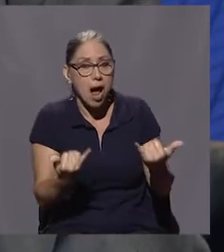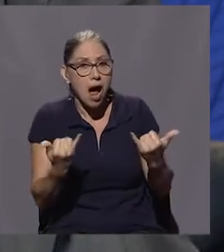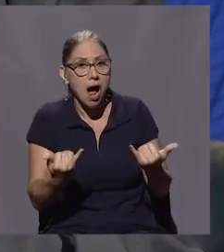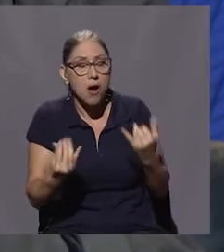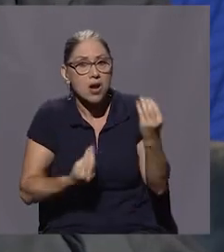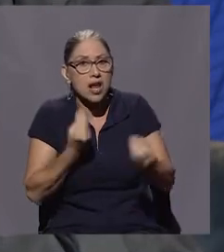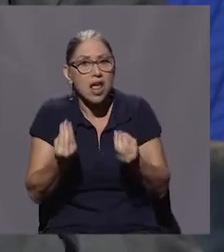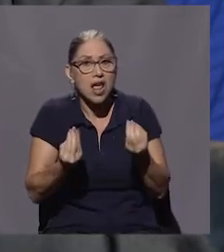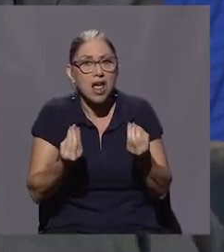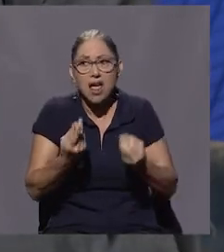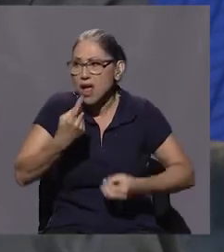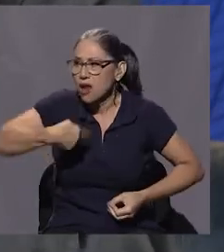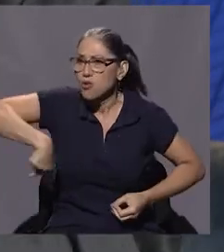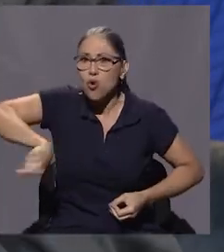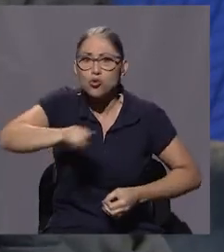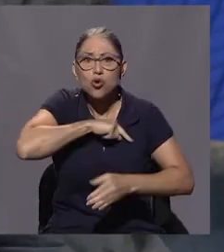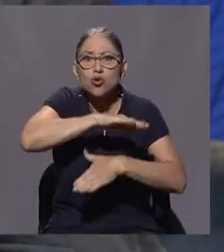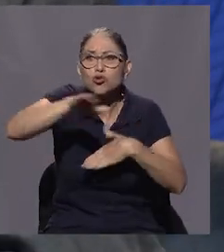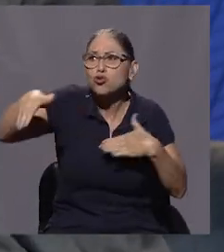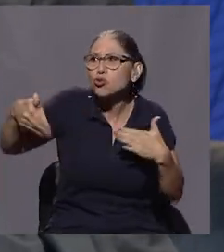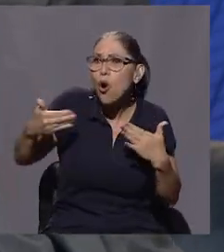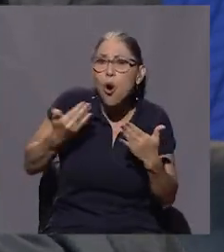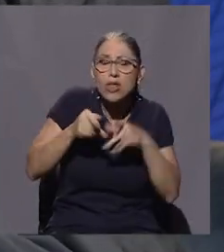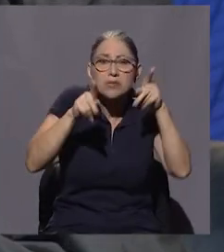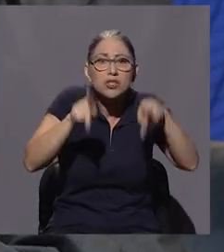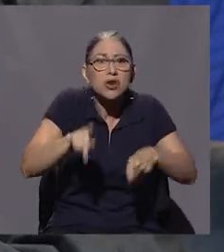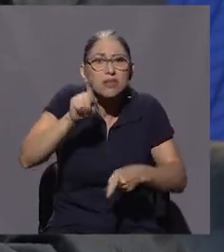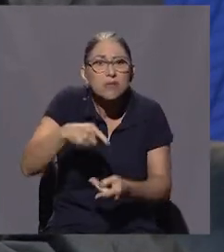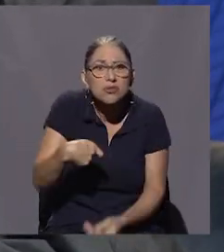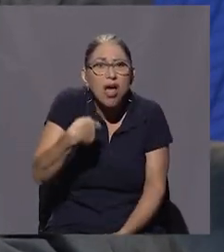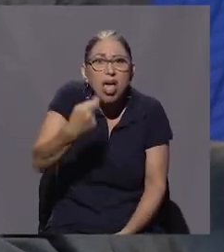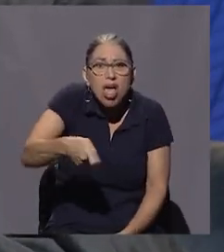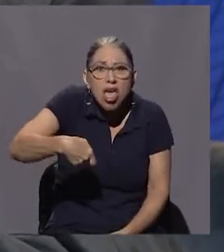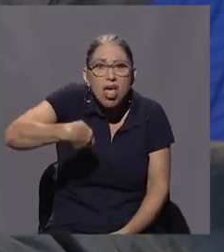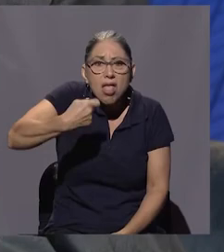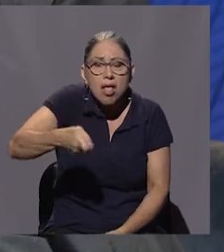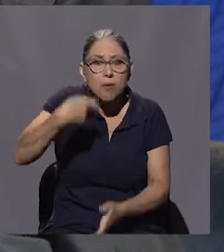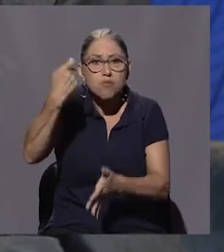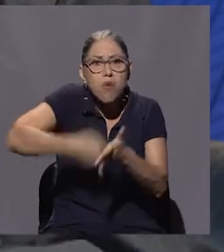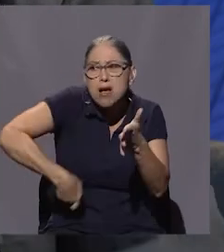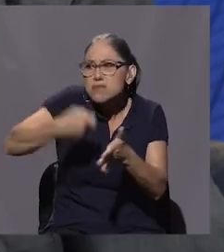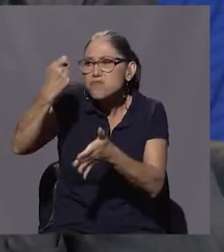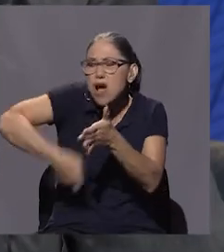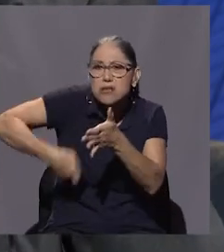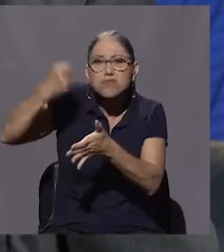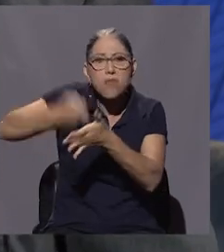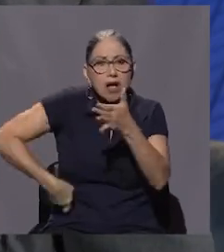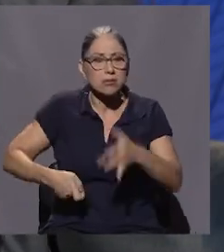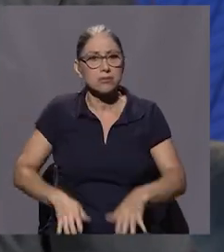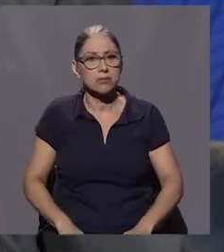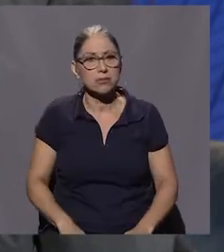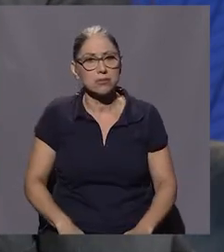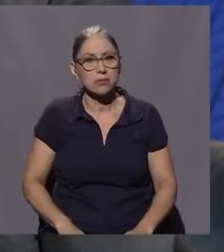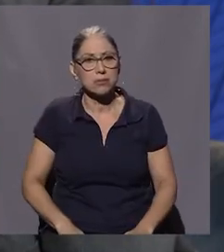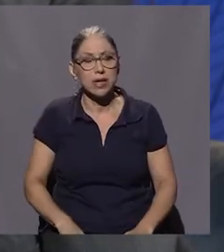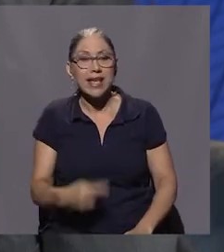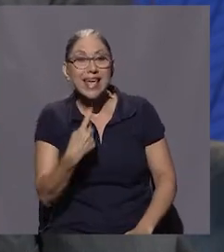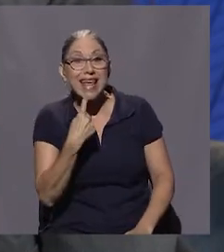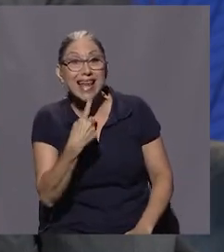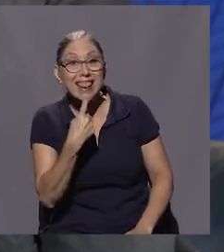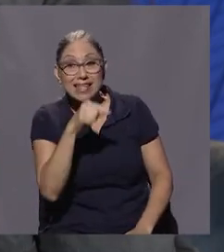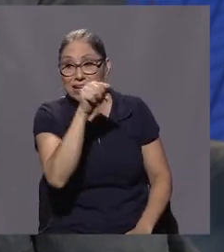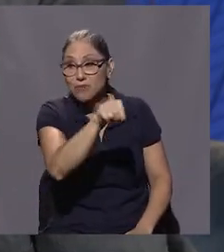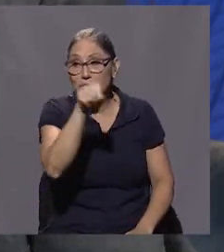resulta que a todos nos quieren imponer impuestos y le dicen a los empleados